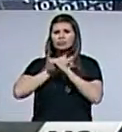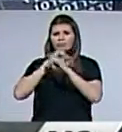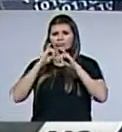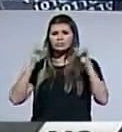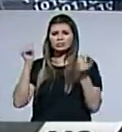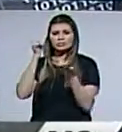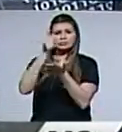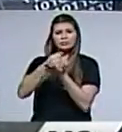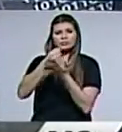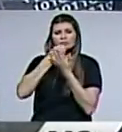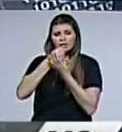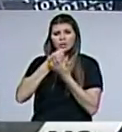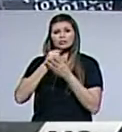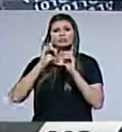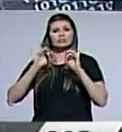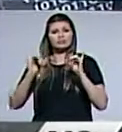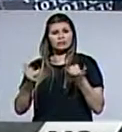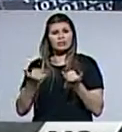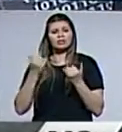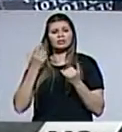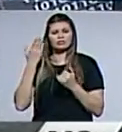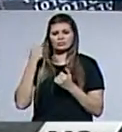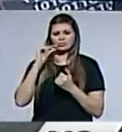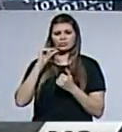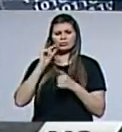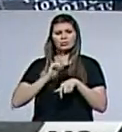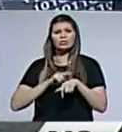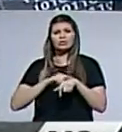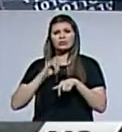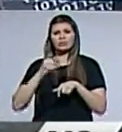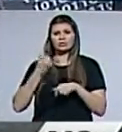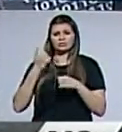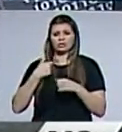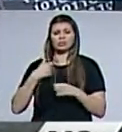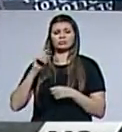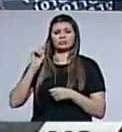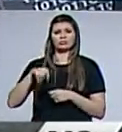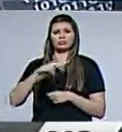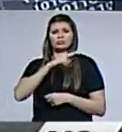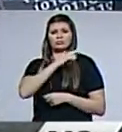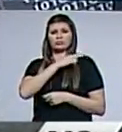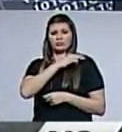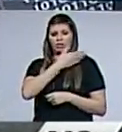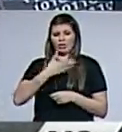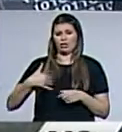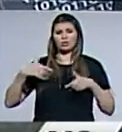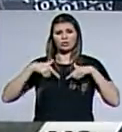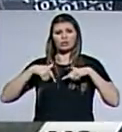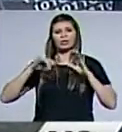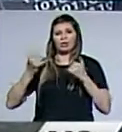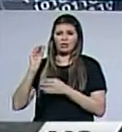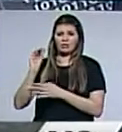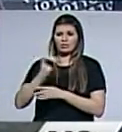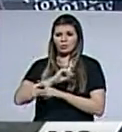un participante a cantar, en el último momento el alcalde de la ciudad le retiró la invitación.